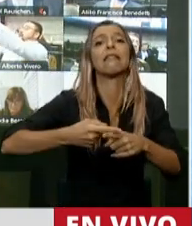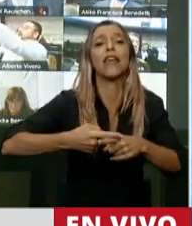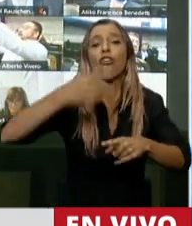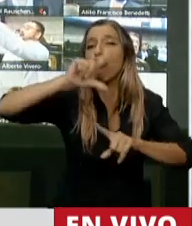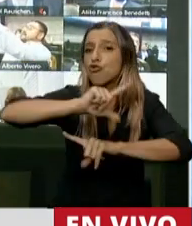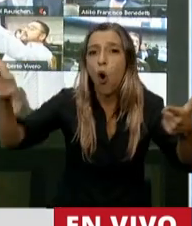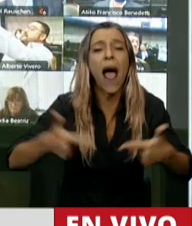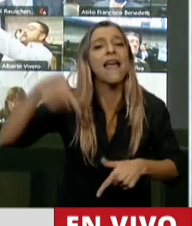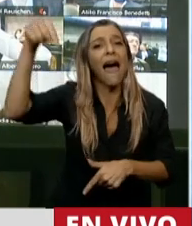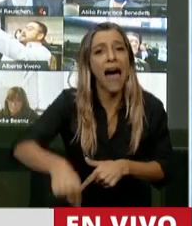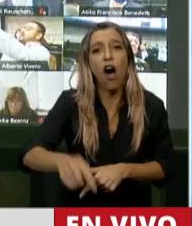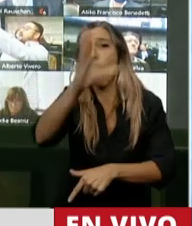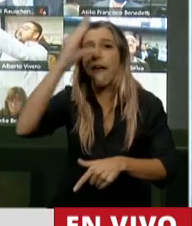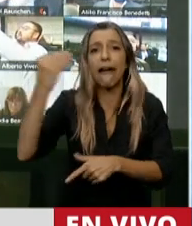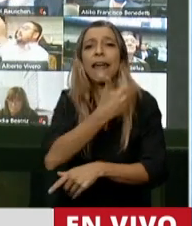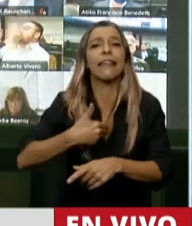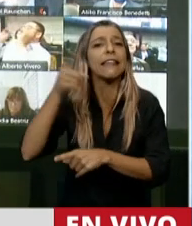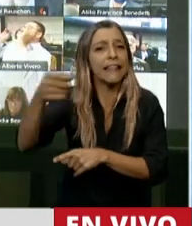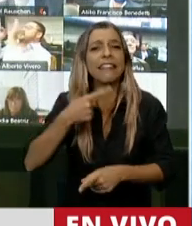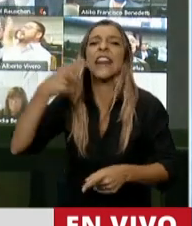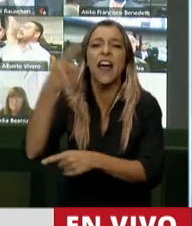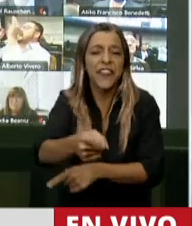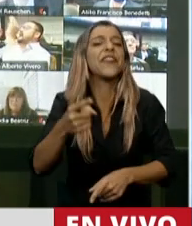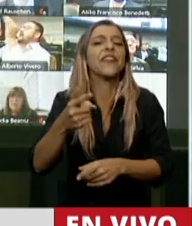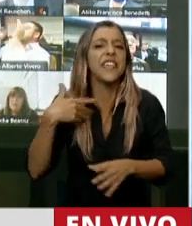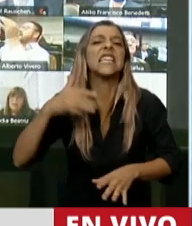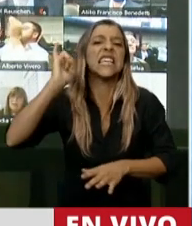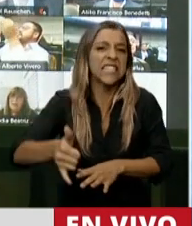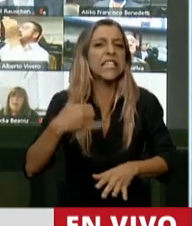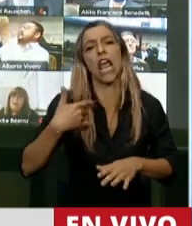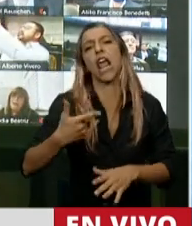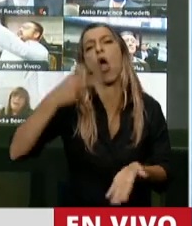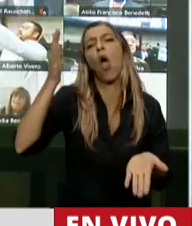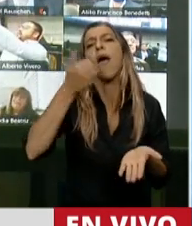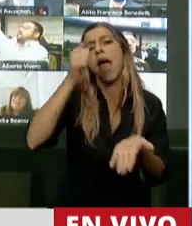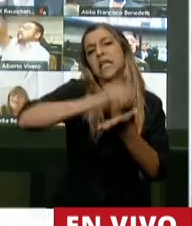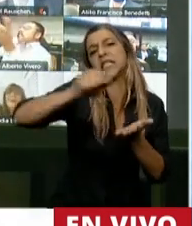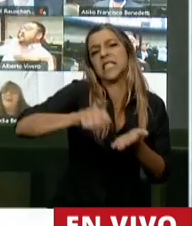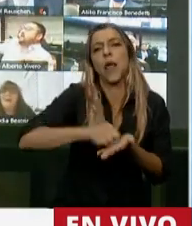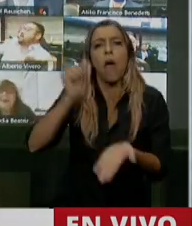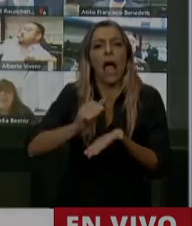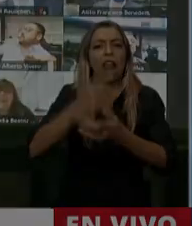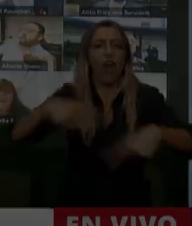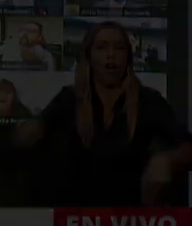Fernández de Kirchner a través de cartas epistolares o sus senadores como escribas. Gracias, señor Presidente. Tiene la palabra.